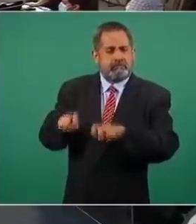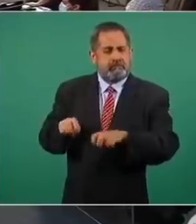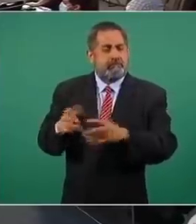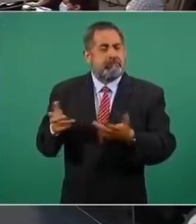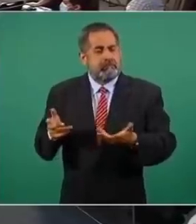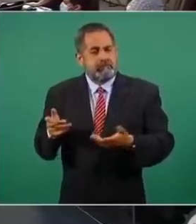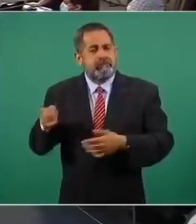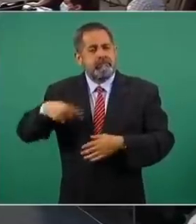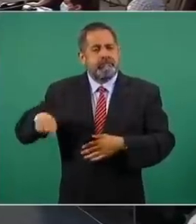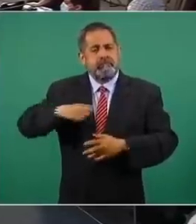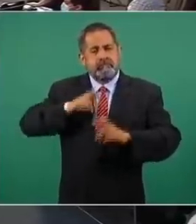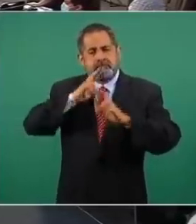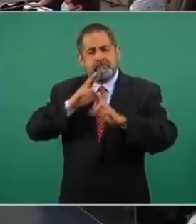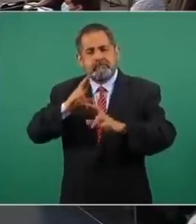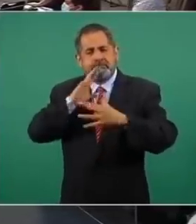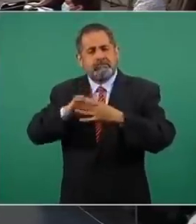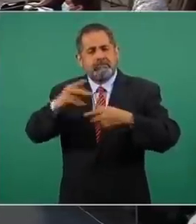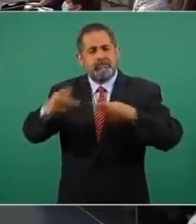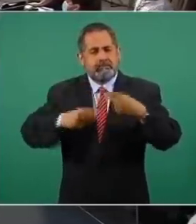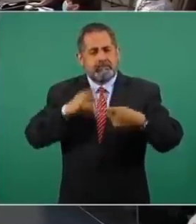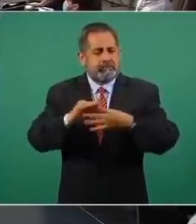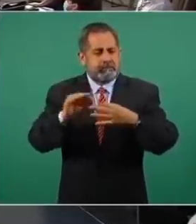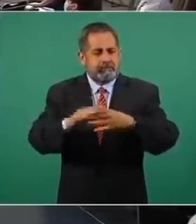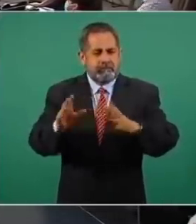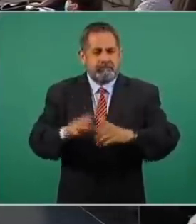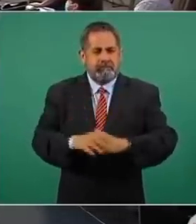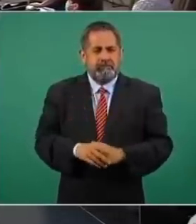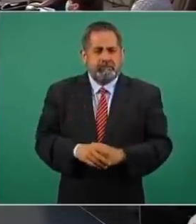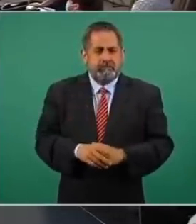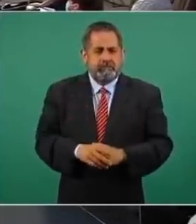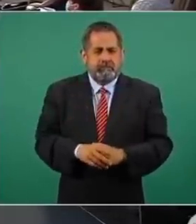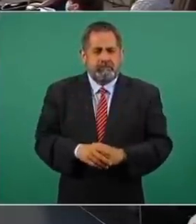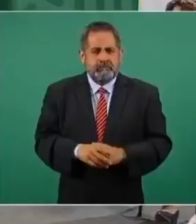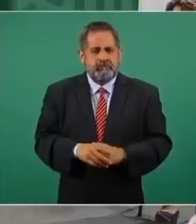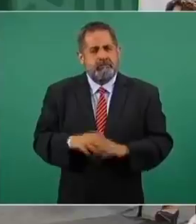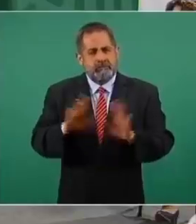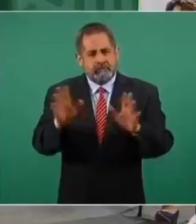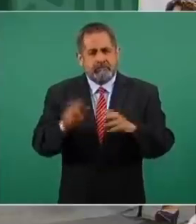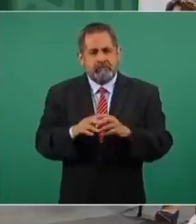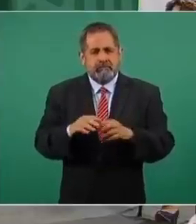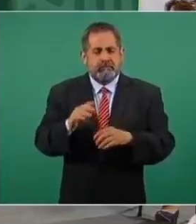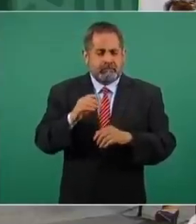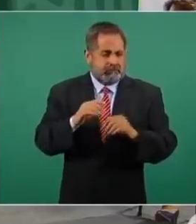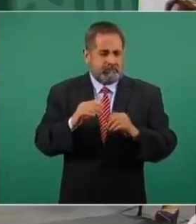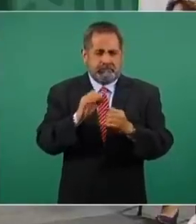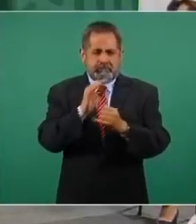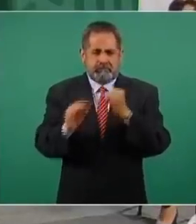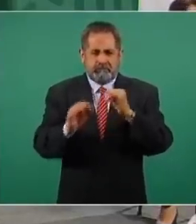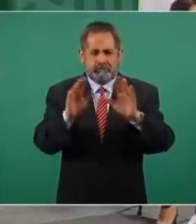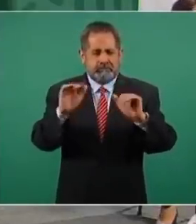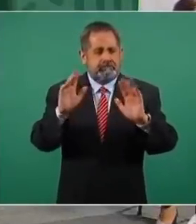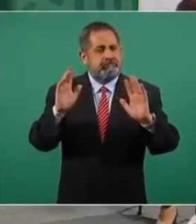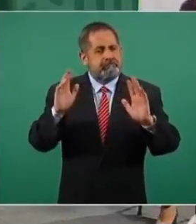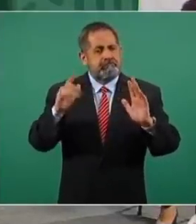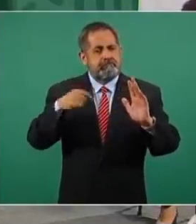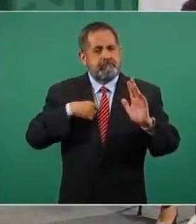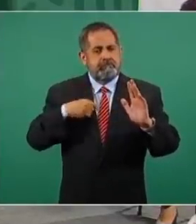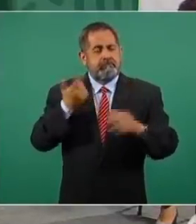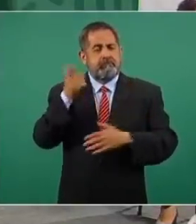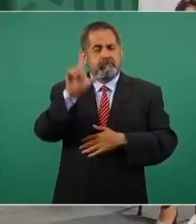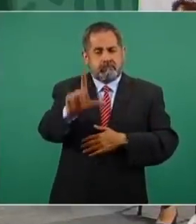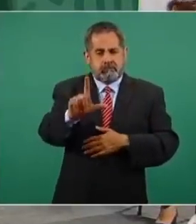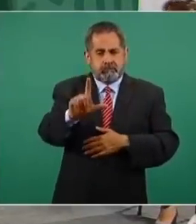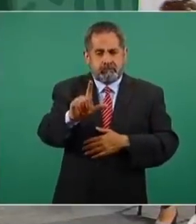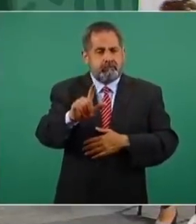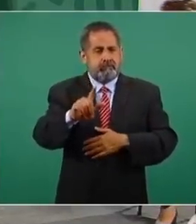ellos dan respuesta a todas sus preguntas ¿sí? ya nada más me dejan a mí este el lunes